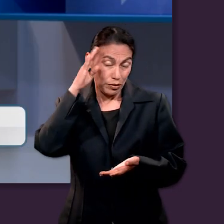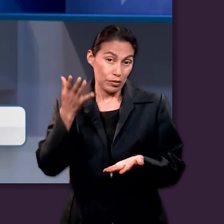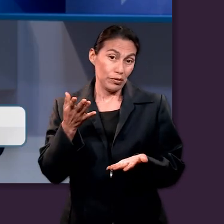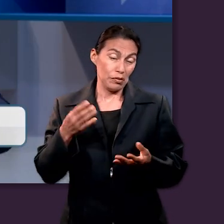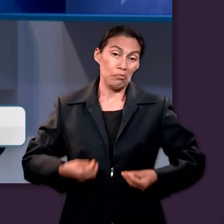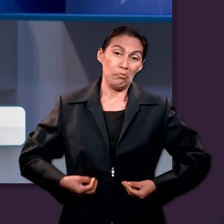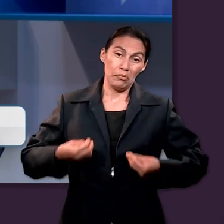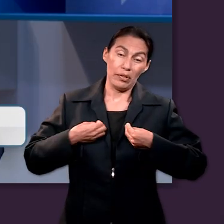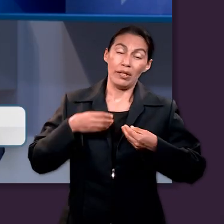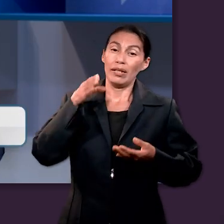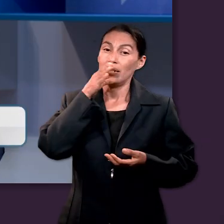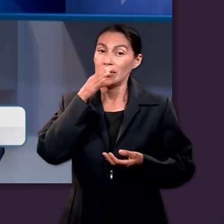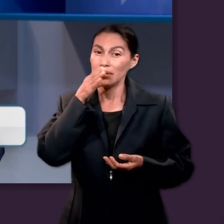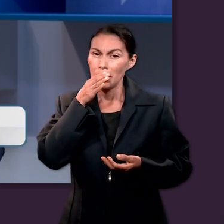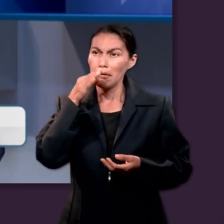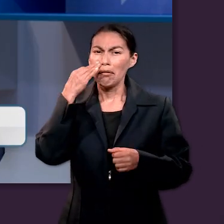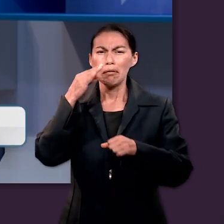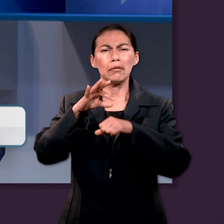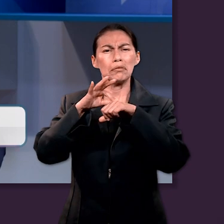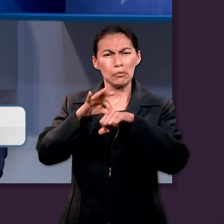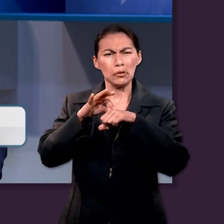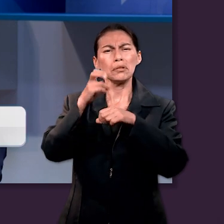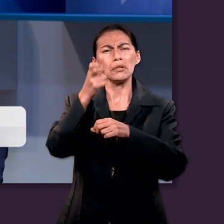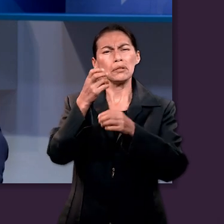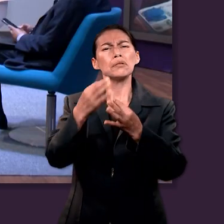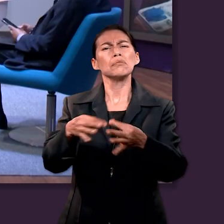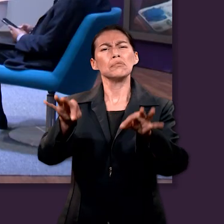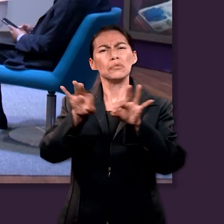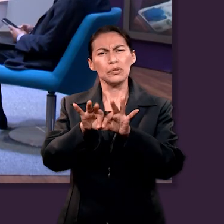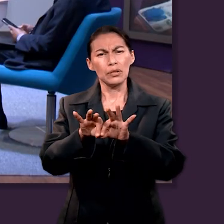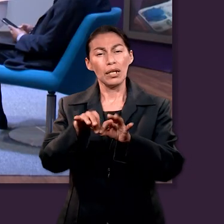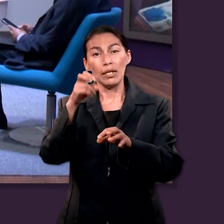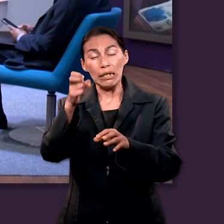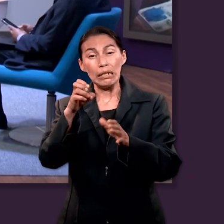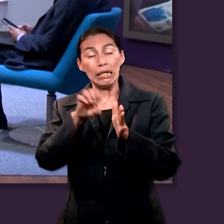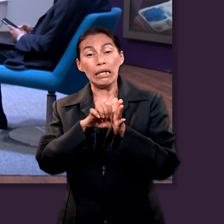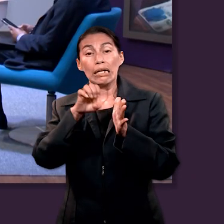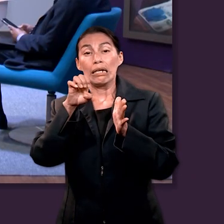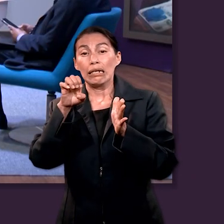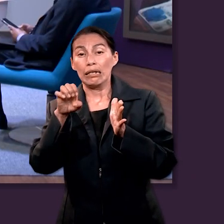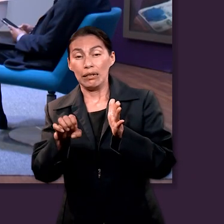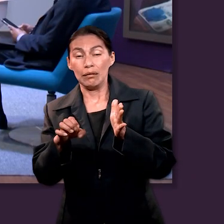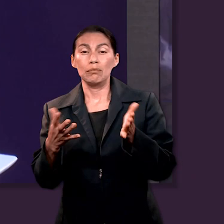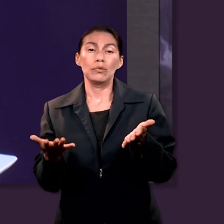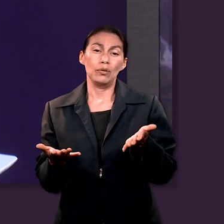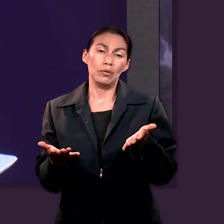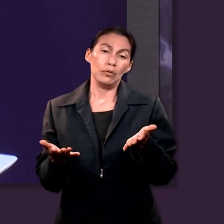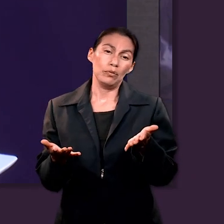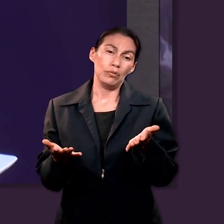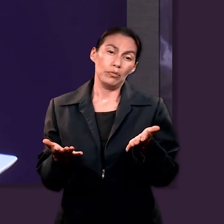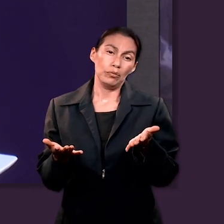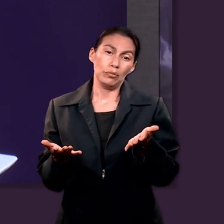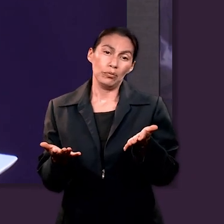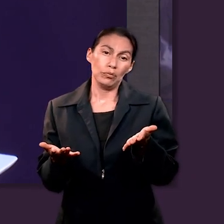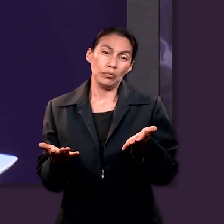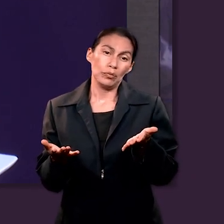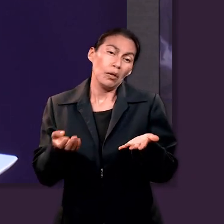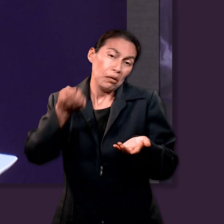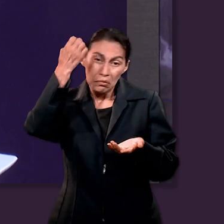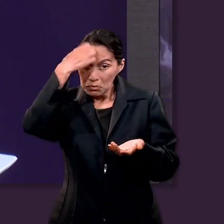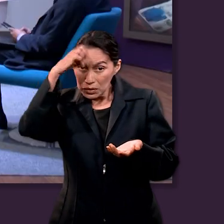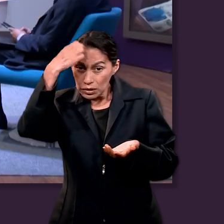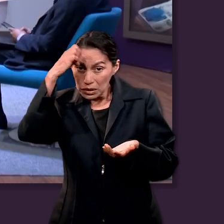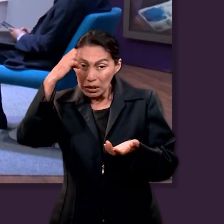importante o de algo se habla en la vida cristiana es el testimonio porque es ese ejemplo o ese, digamos,